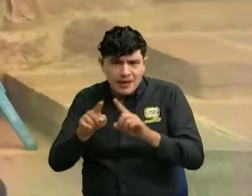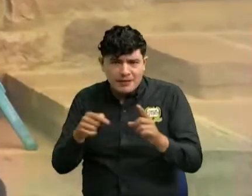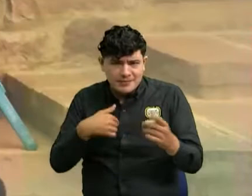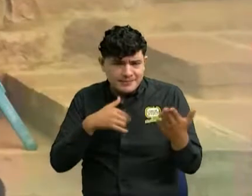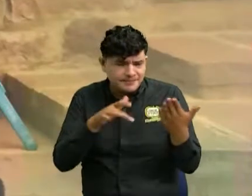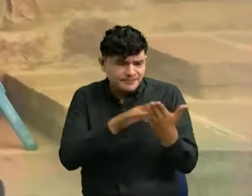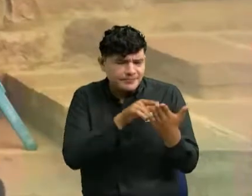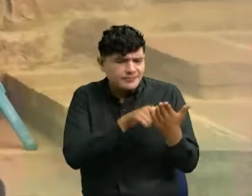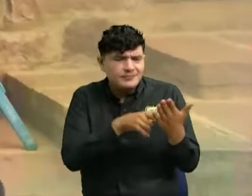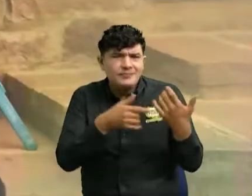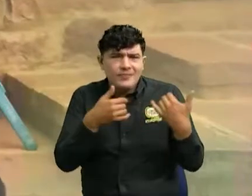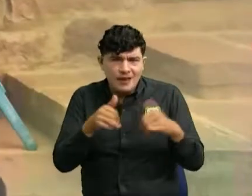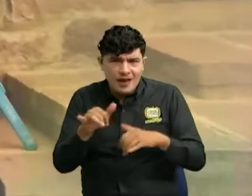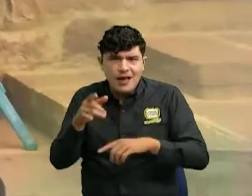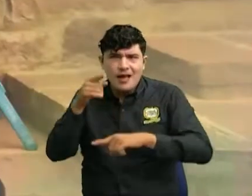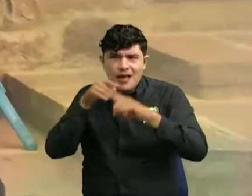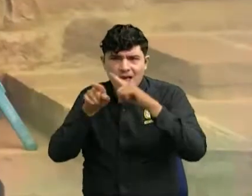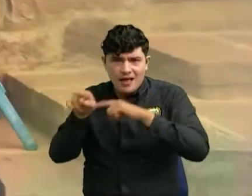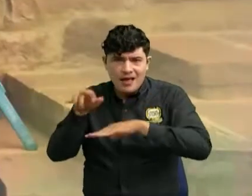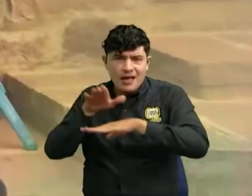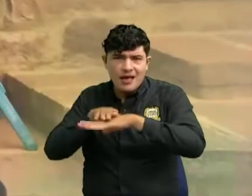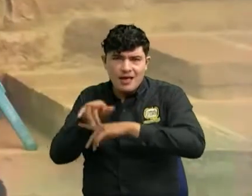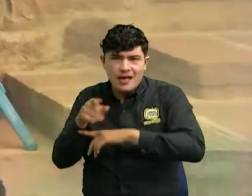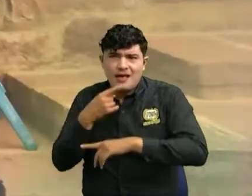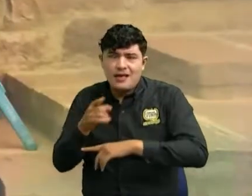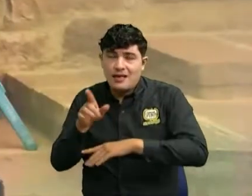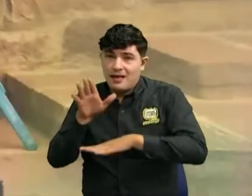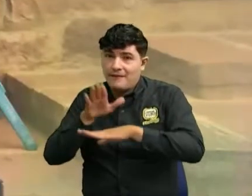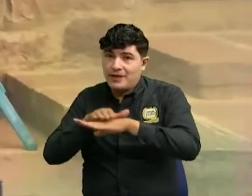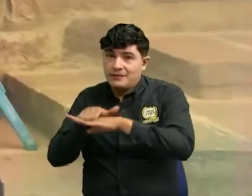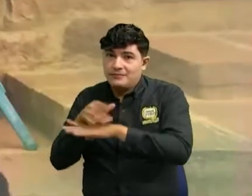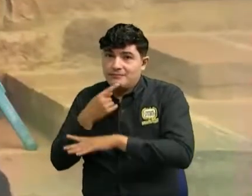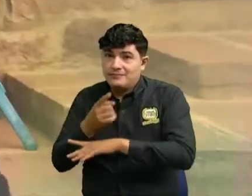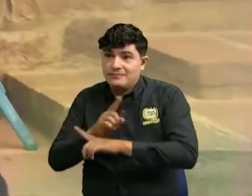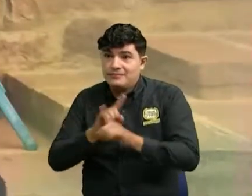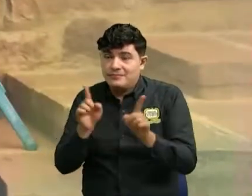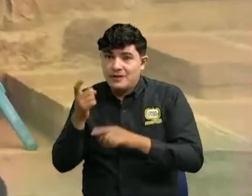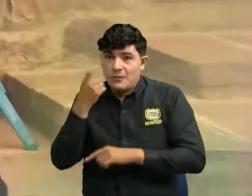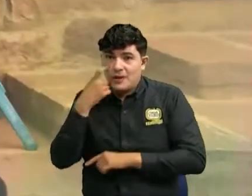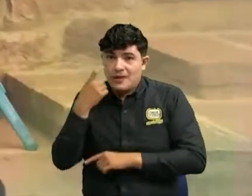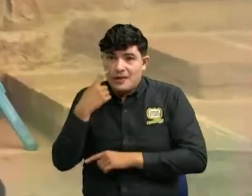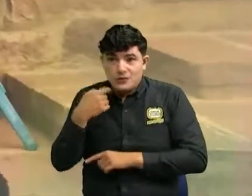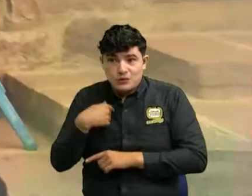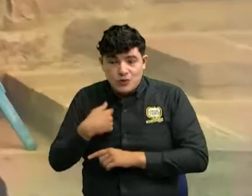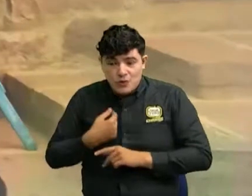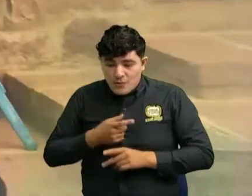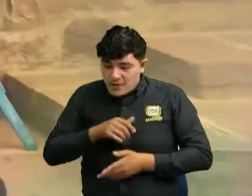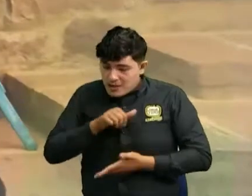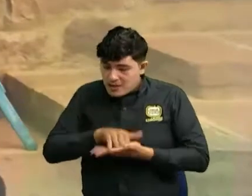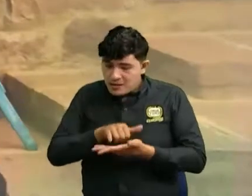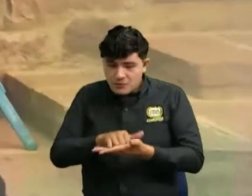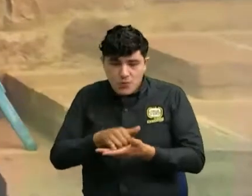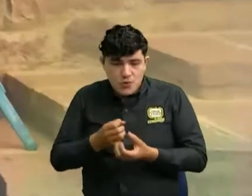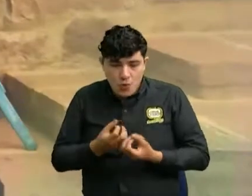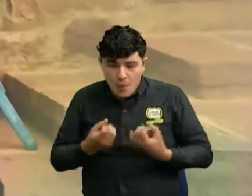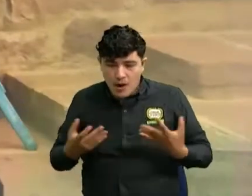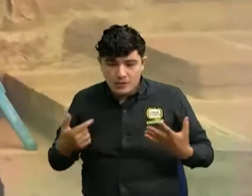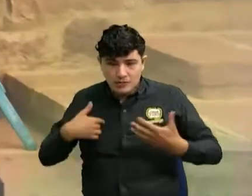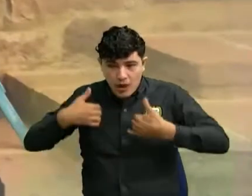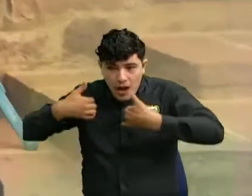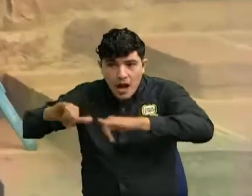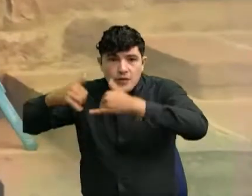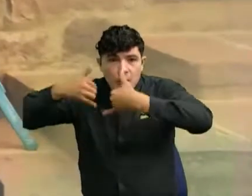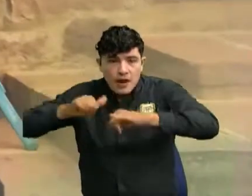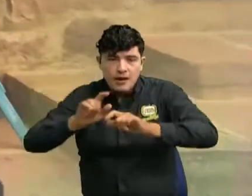ya había enviado pues un mensaje de alerta diciendo que él conservaba el mismo número y que estaba